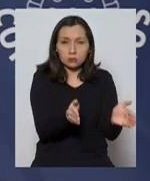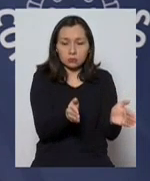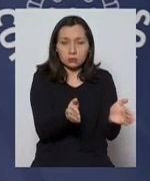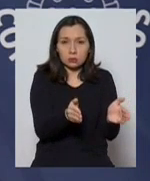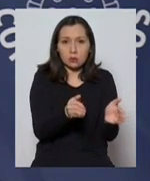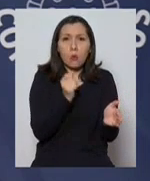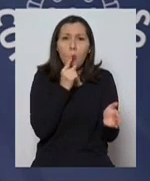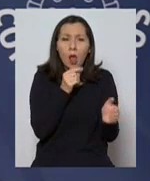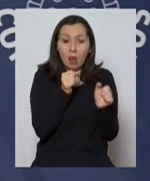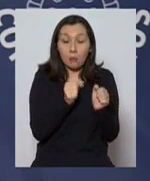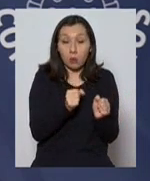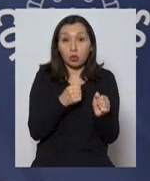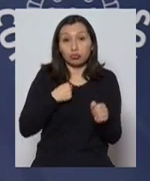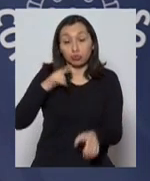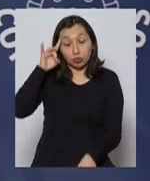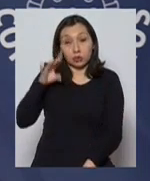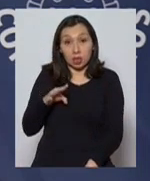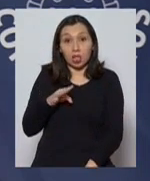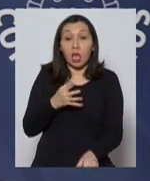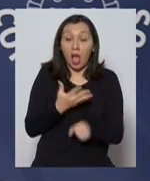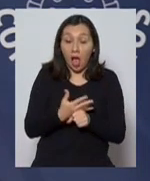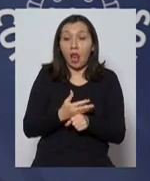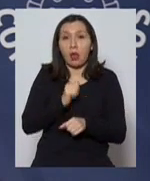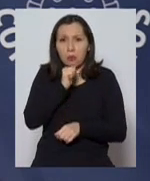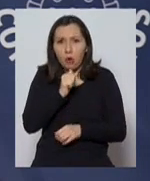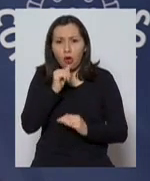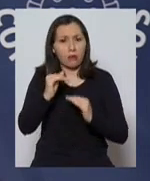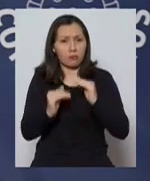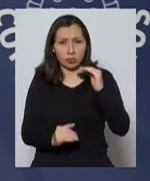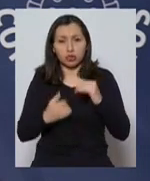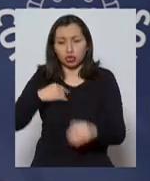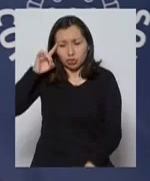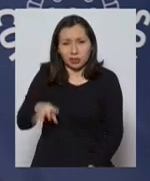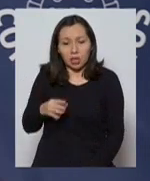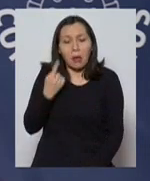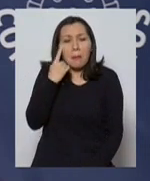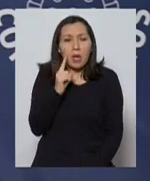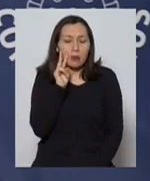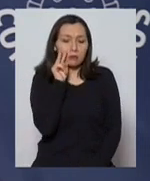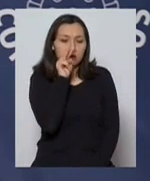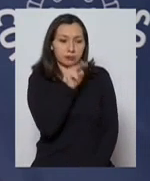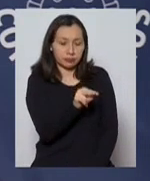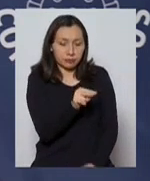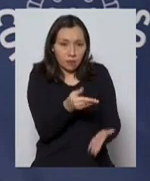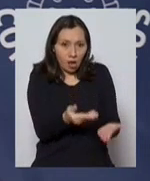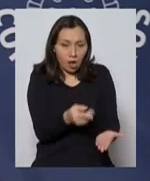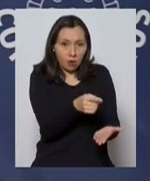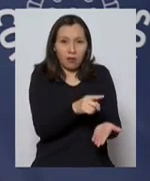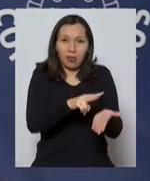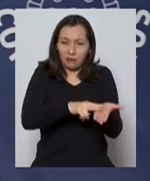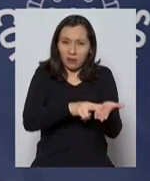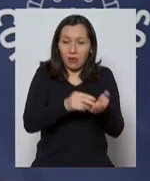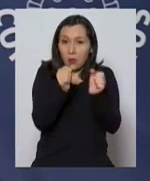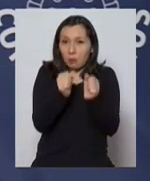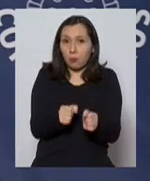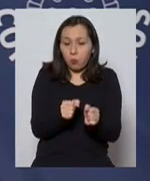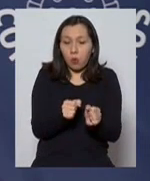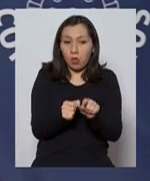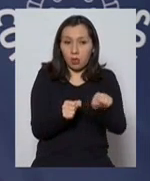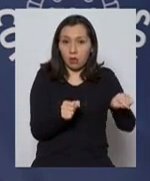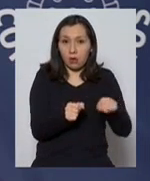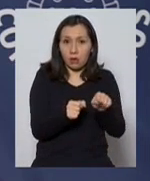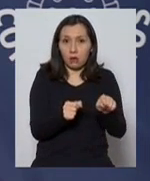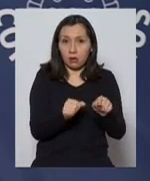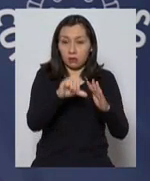¿qué posibilidad hay? Yo ya sé que hay pobreza, que hay inequidad, pero ¿qué posibilidad tenemos realmente de que